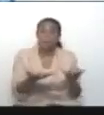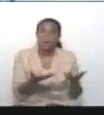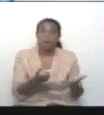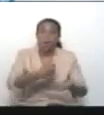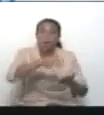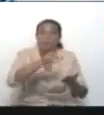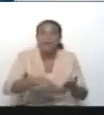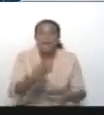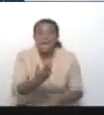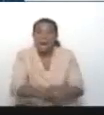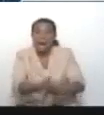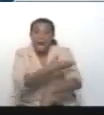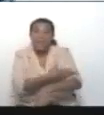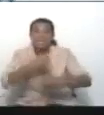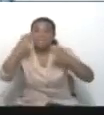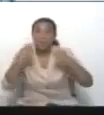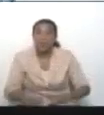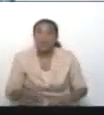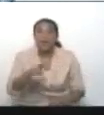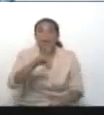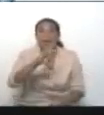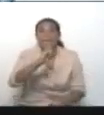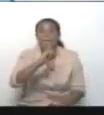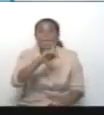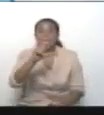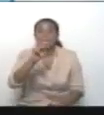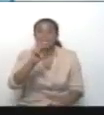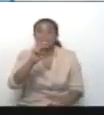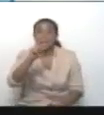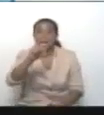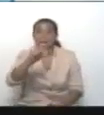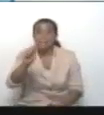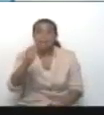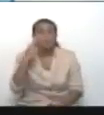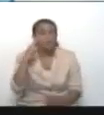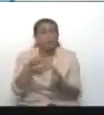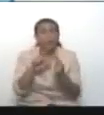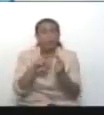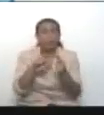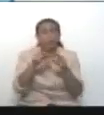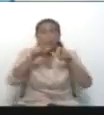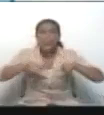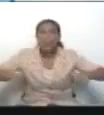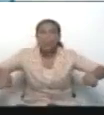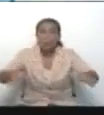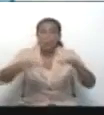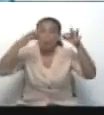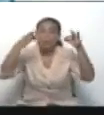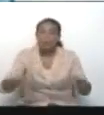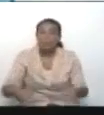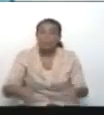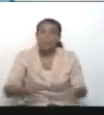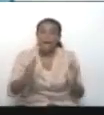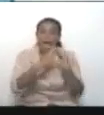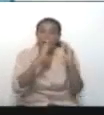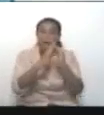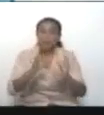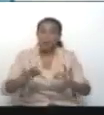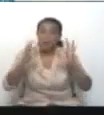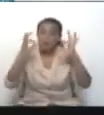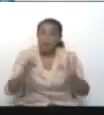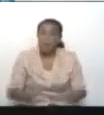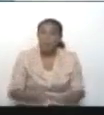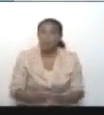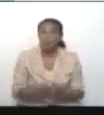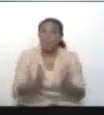Él era jefe de seguridad de la viñeta. La viñeta, ustedes saben, que es una residencia oficial que queda en